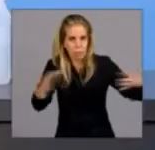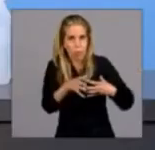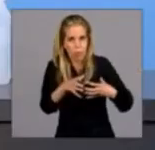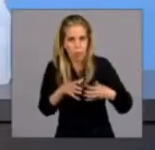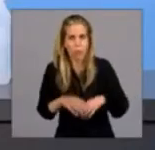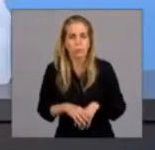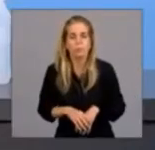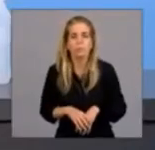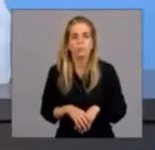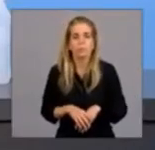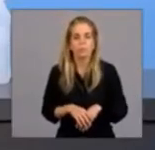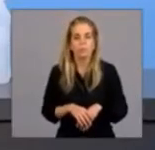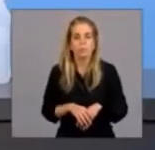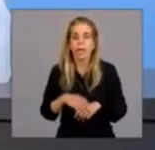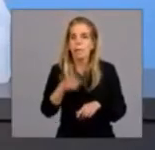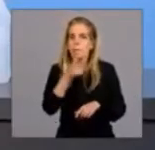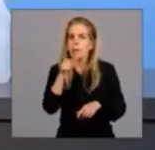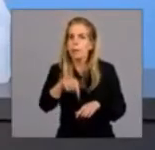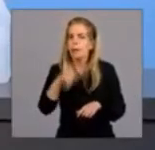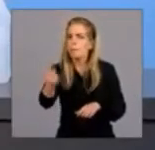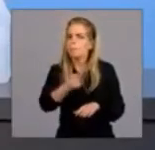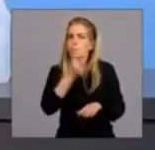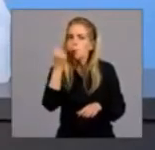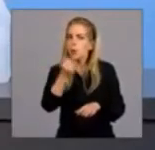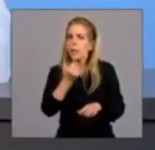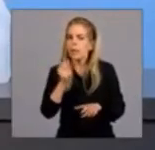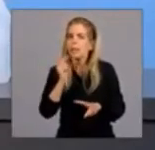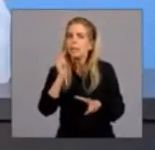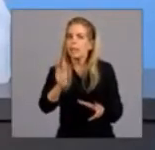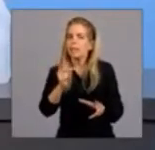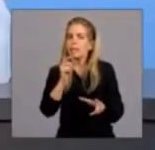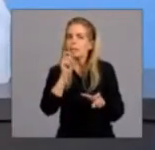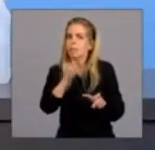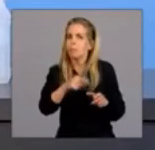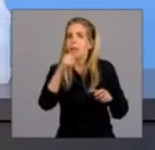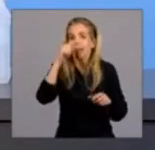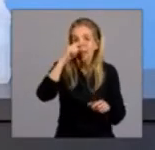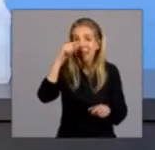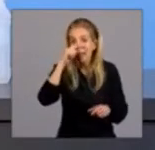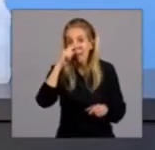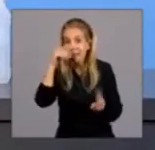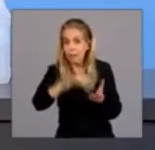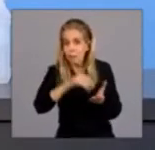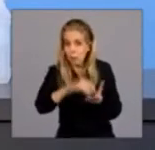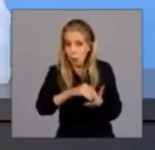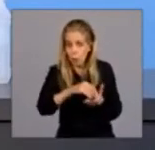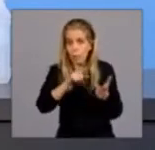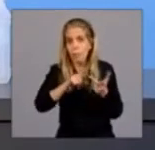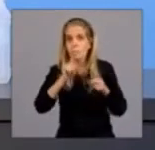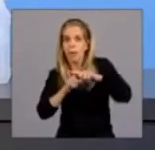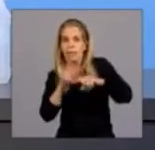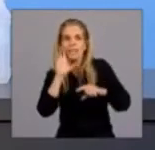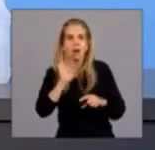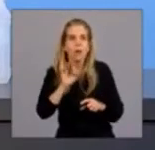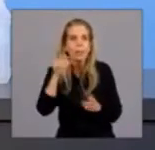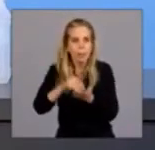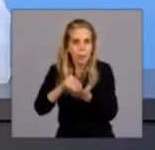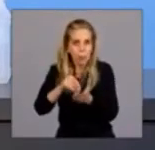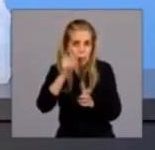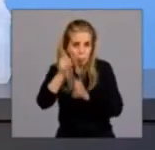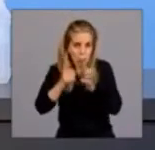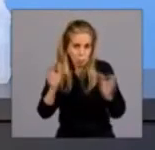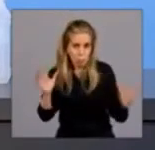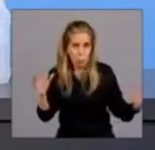Pero lo que creo que es importante destacar es que esos 77 millones y esos 50 millones de los que estoy hablando